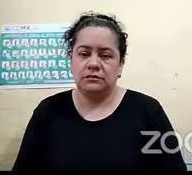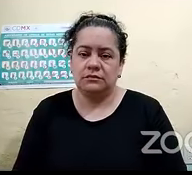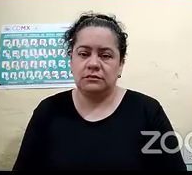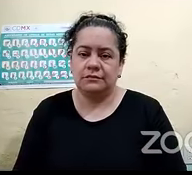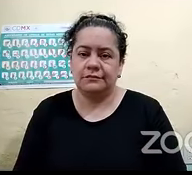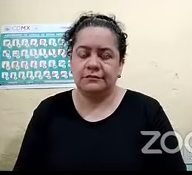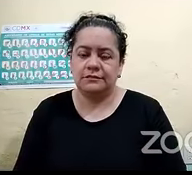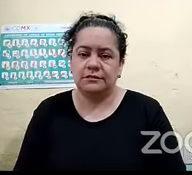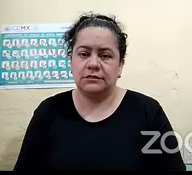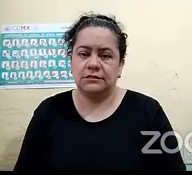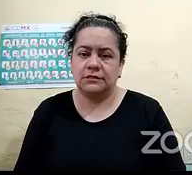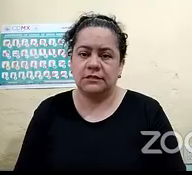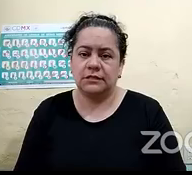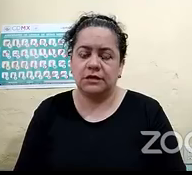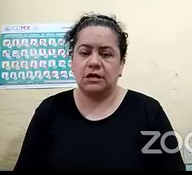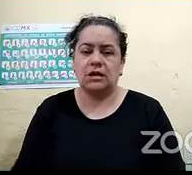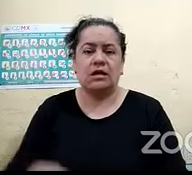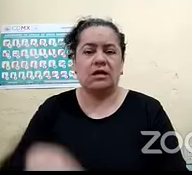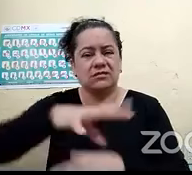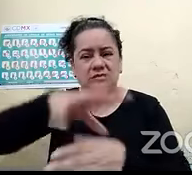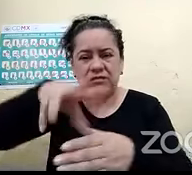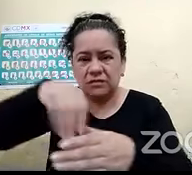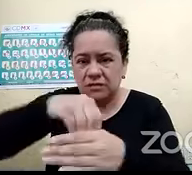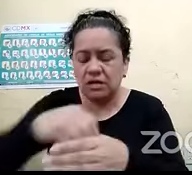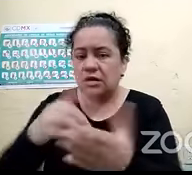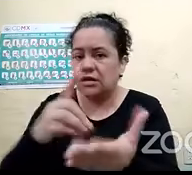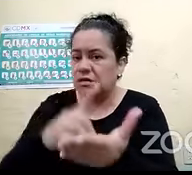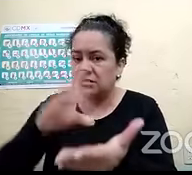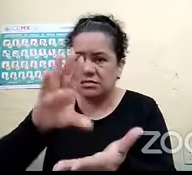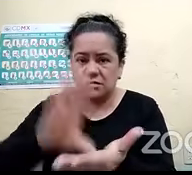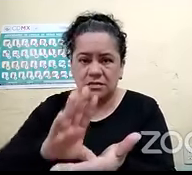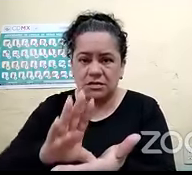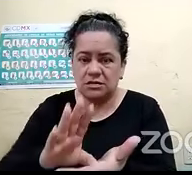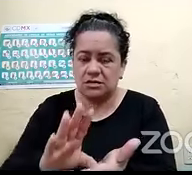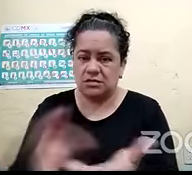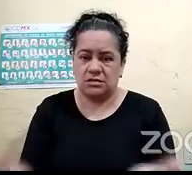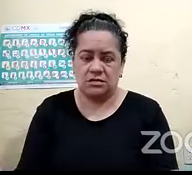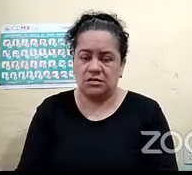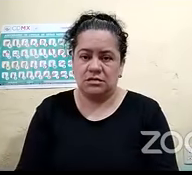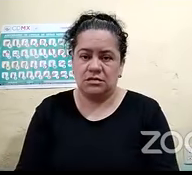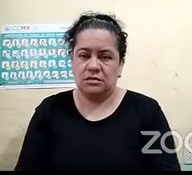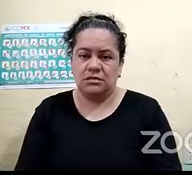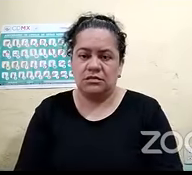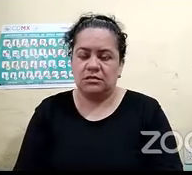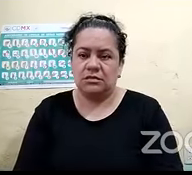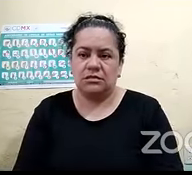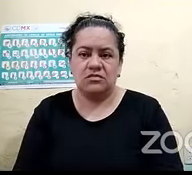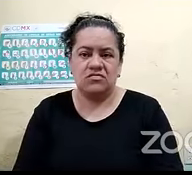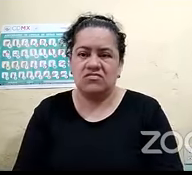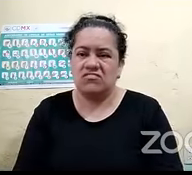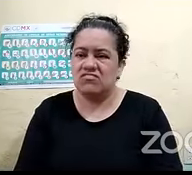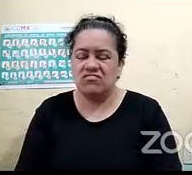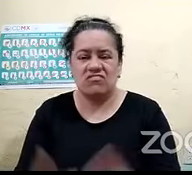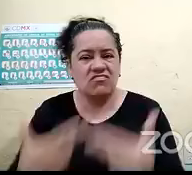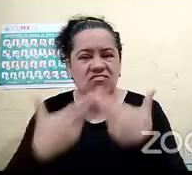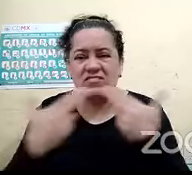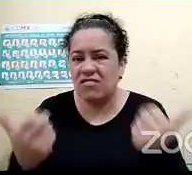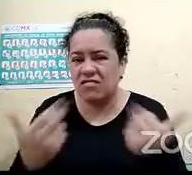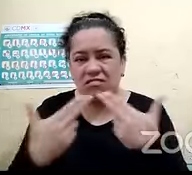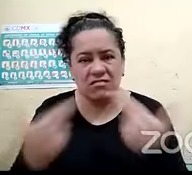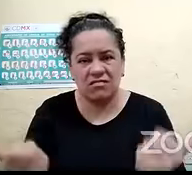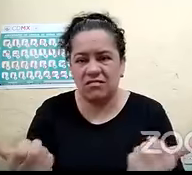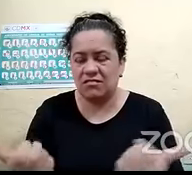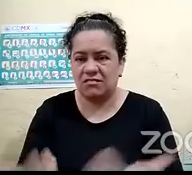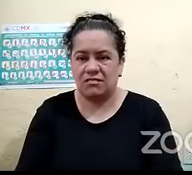a a todas las personas en diferentes situaciones de discapacidad porque parte de la visual pues hay muchas y